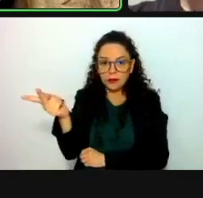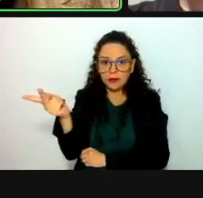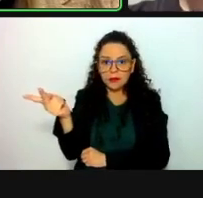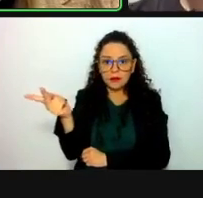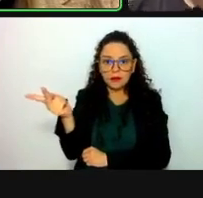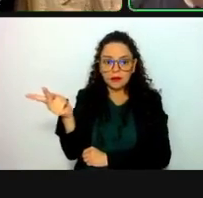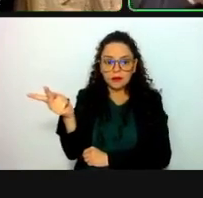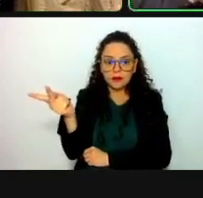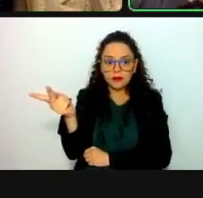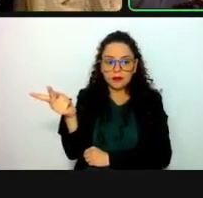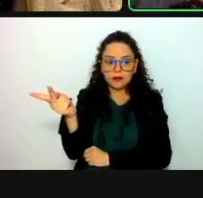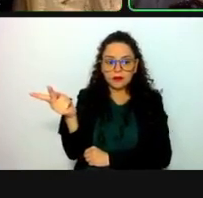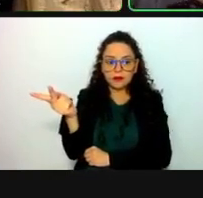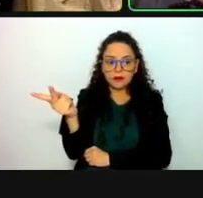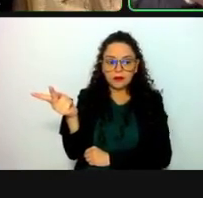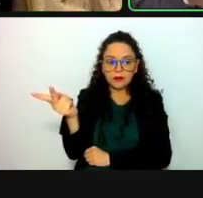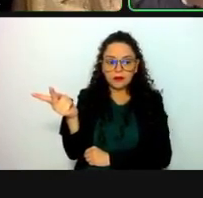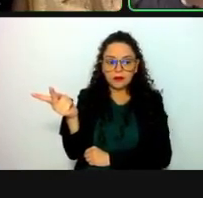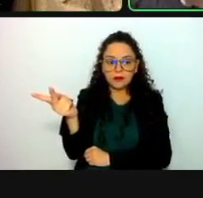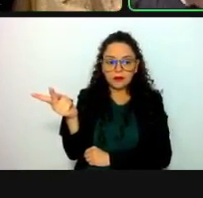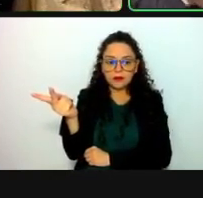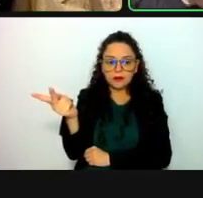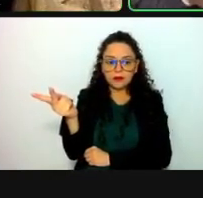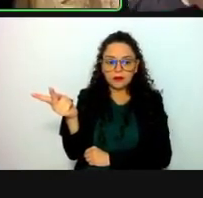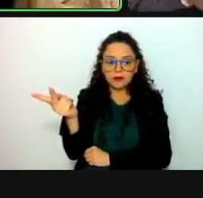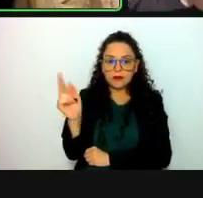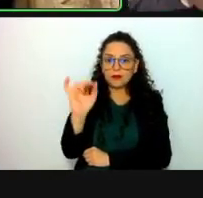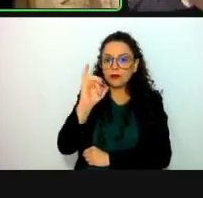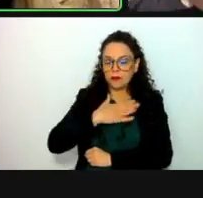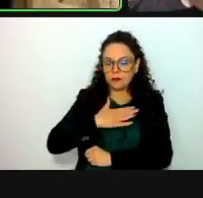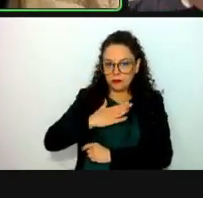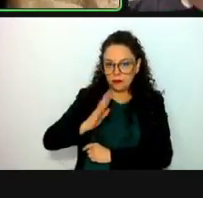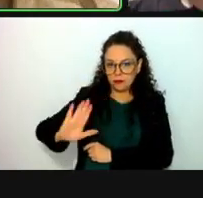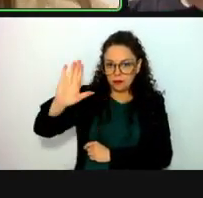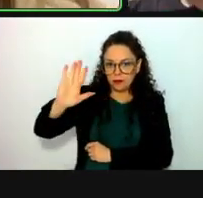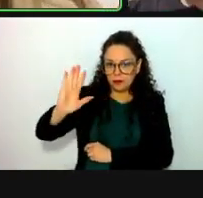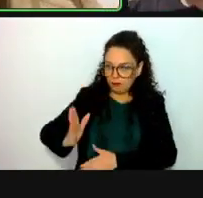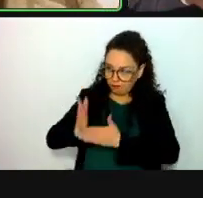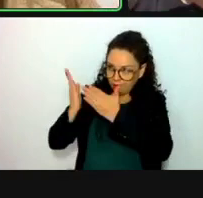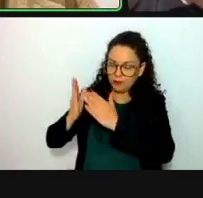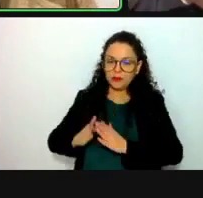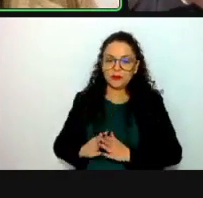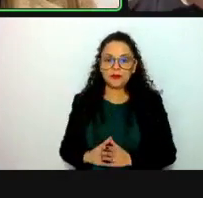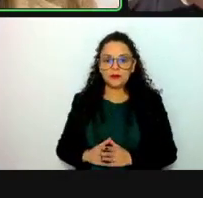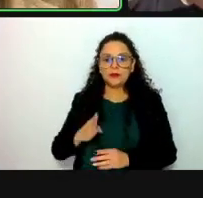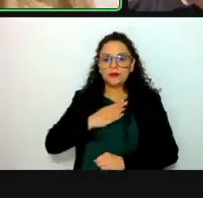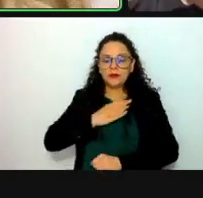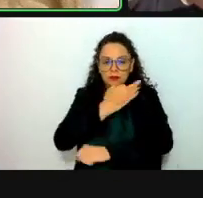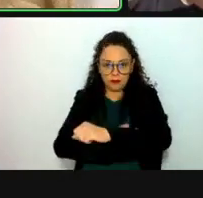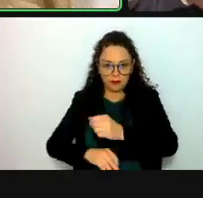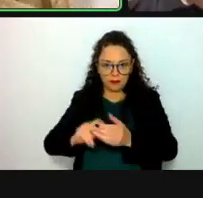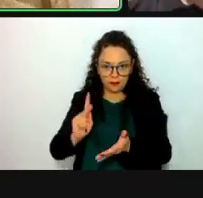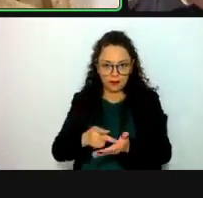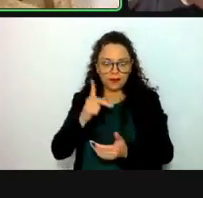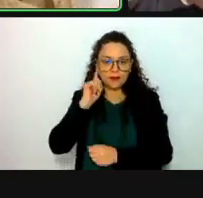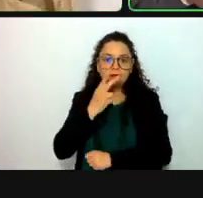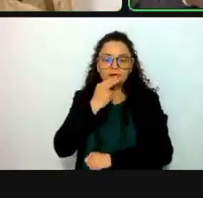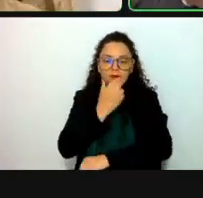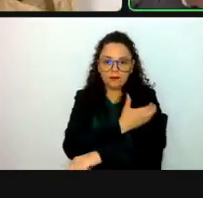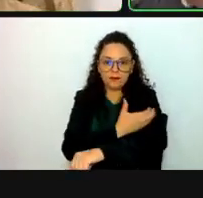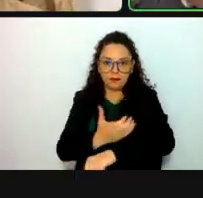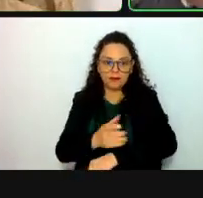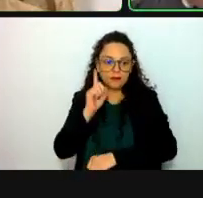Sí, diputado. Adelante, diputado. Buenas tardes nuevamente, compañeras y compañeros diputados,